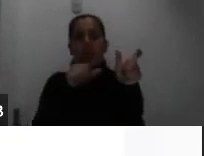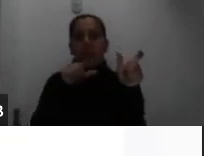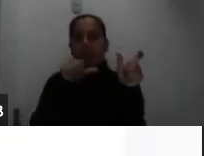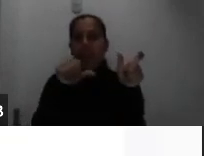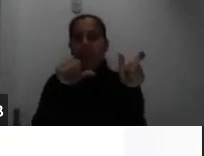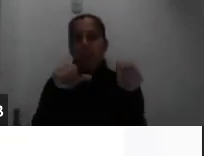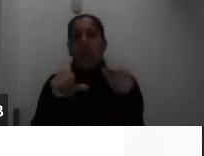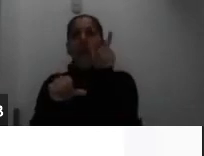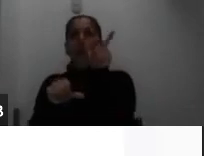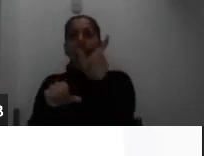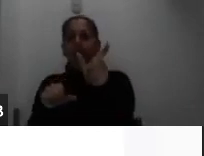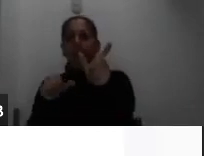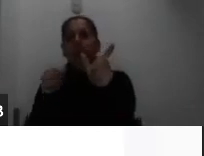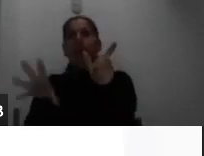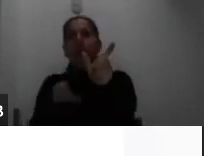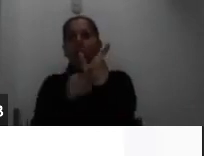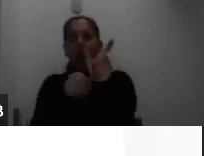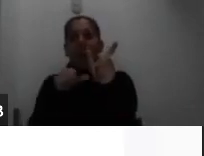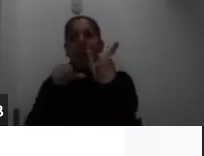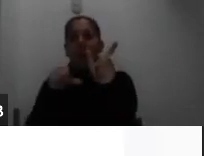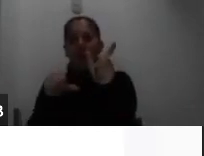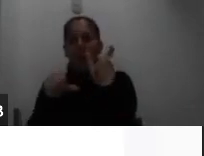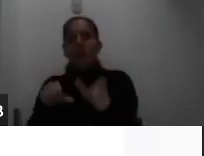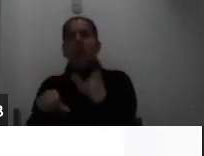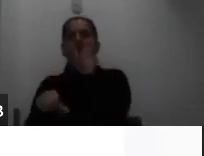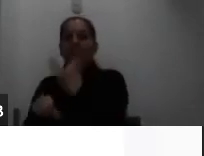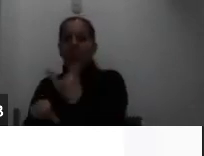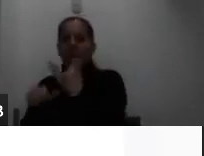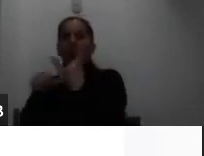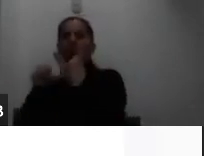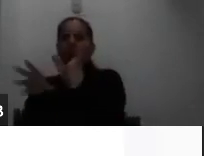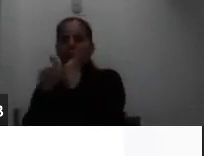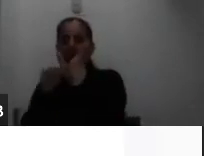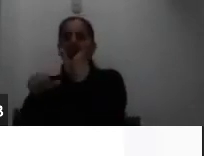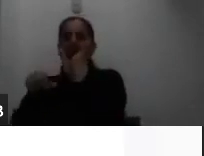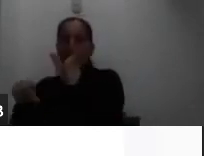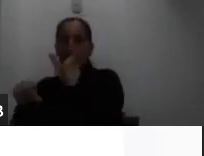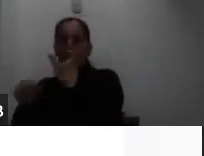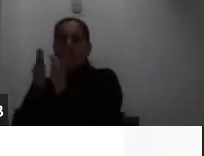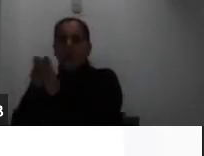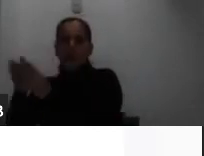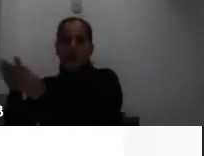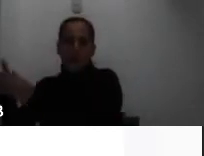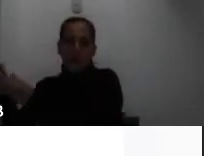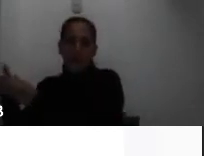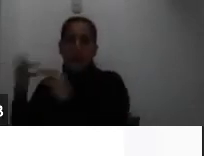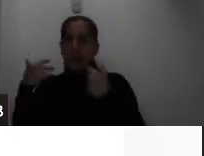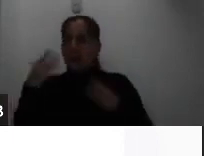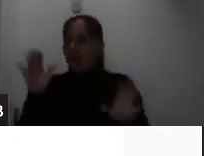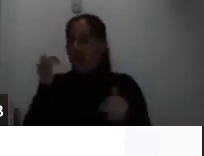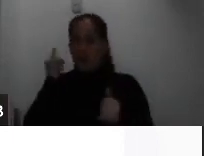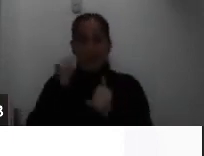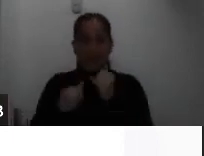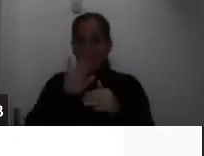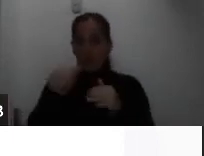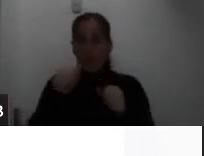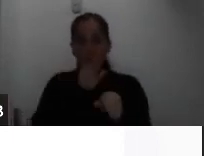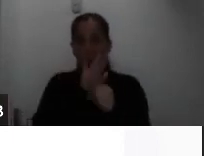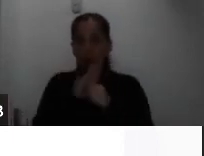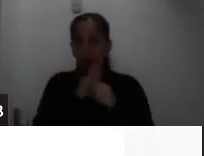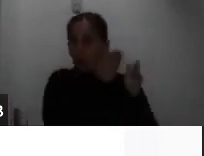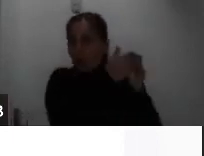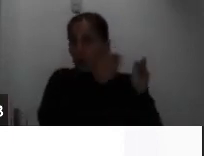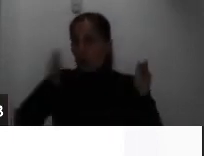cargando documentos en todas las secciones importante cuando ya eso sucede es decir cuando ya ustedes han cargado